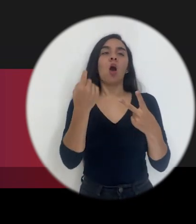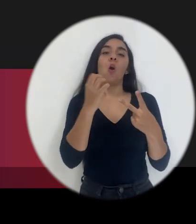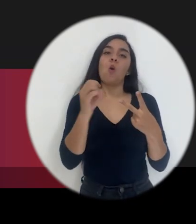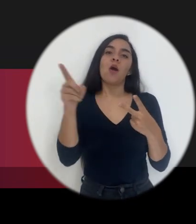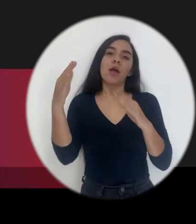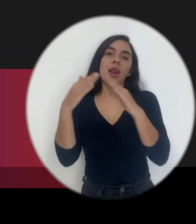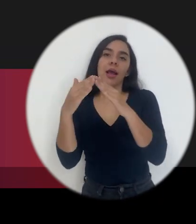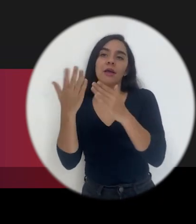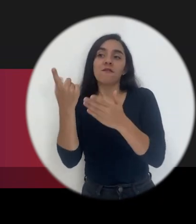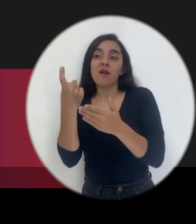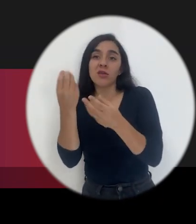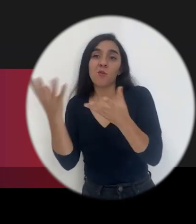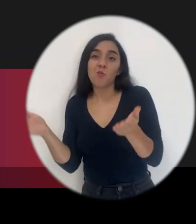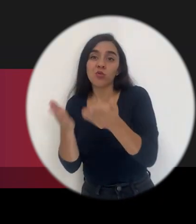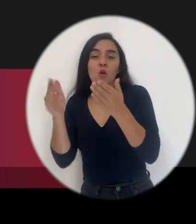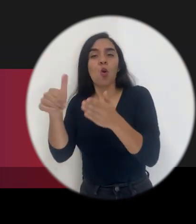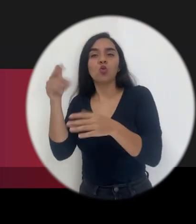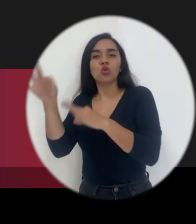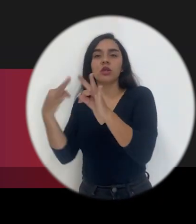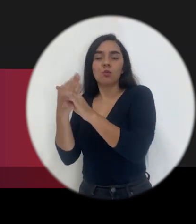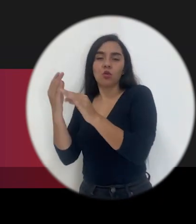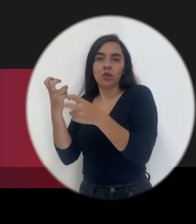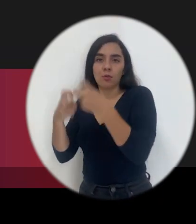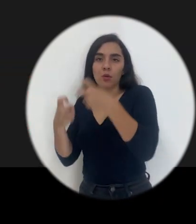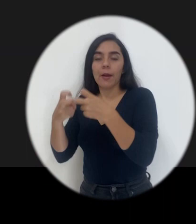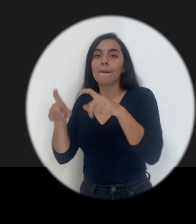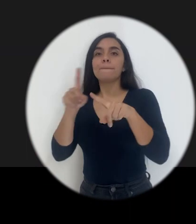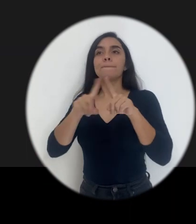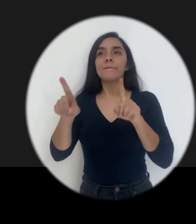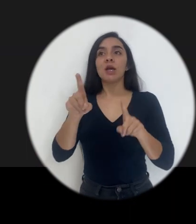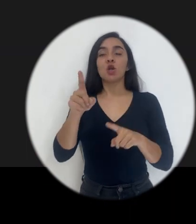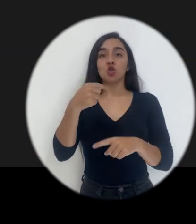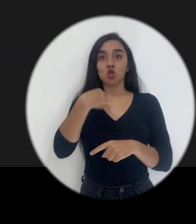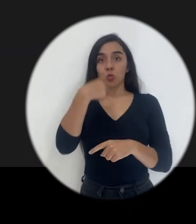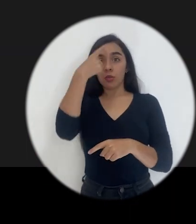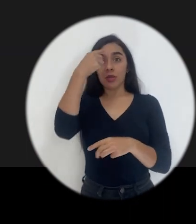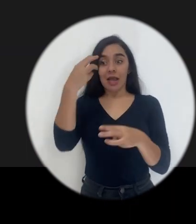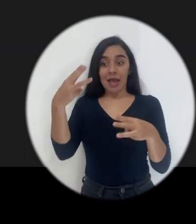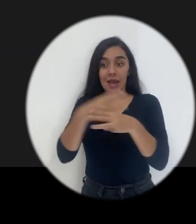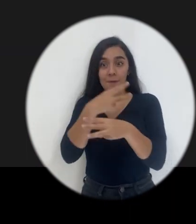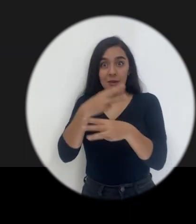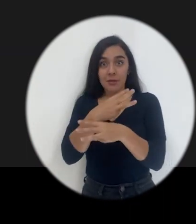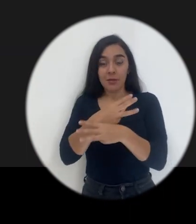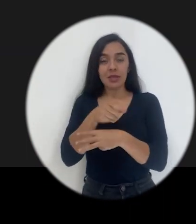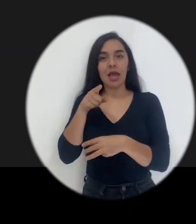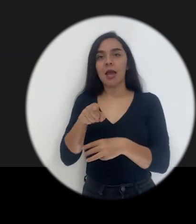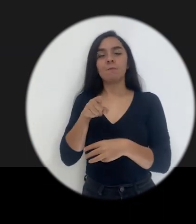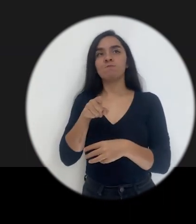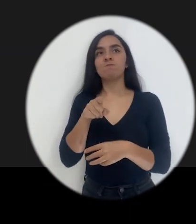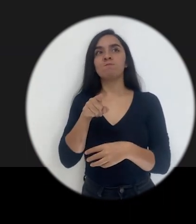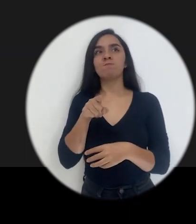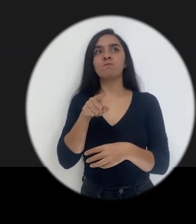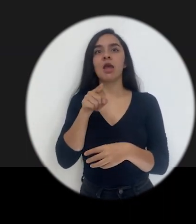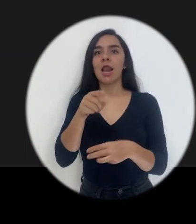motivación en la casa y otros tipos de problemas, pero no pienso que la matemática ahora sea,